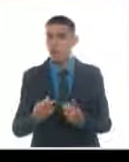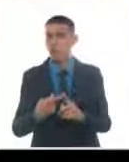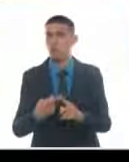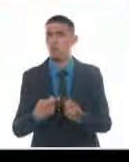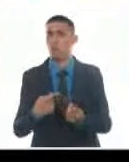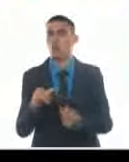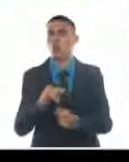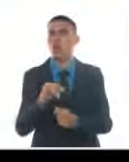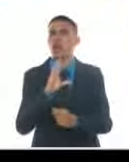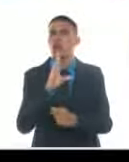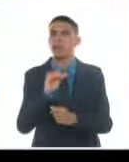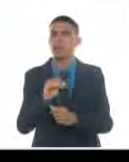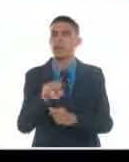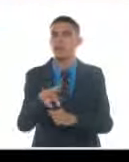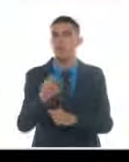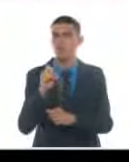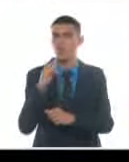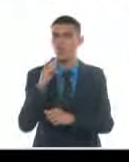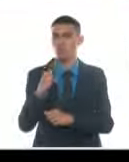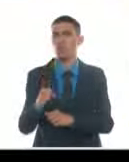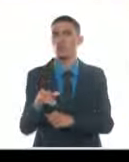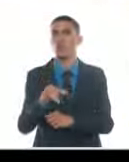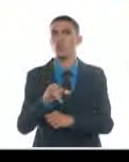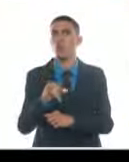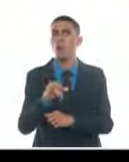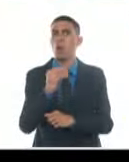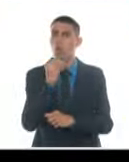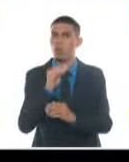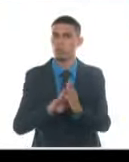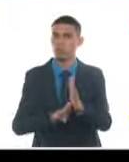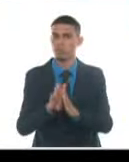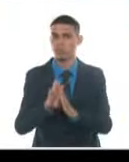las nuevas generaciones como actores estratégicos del desarrollo.